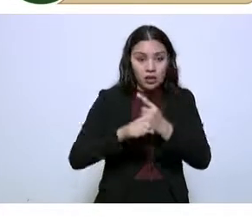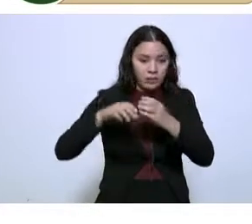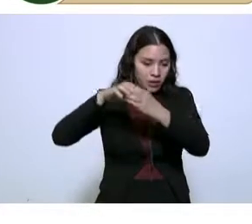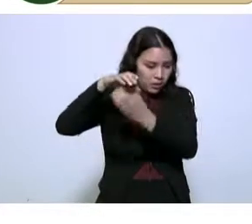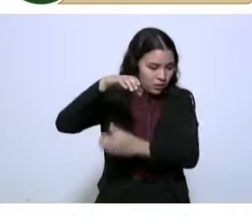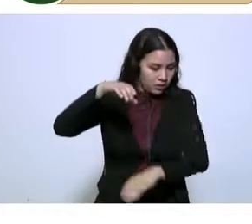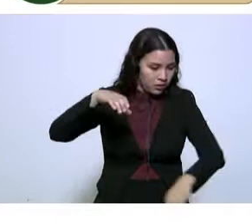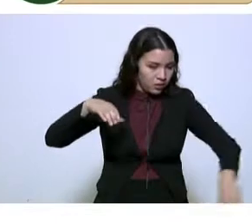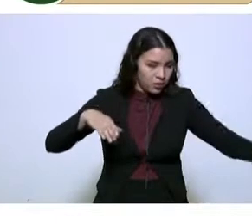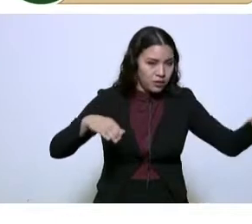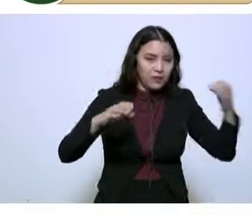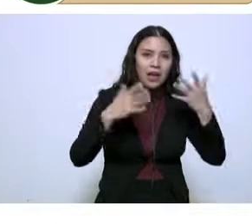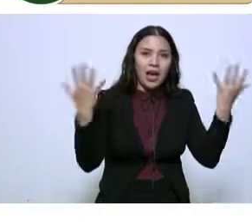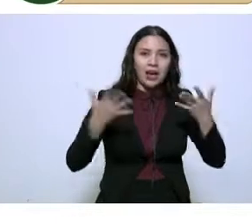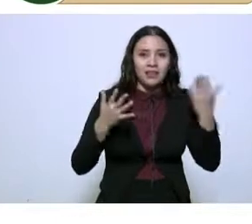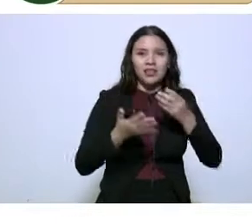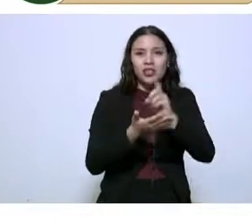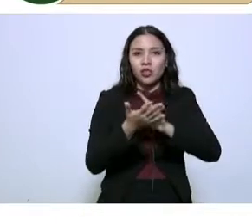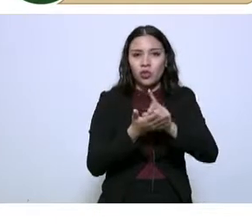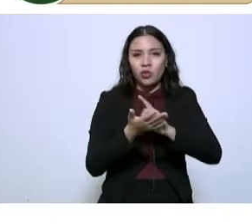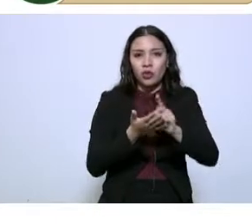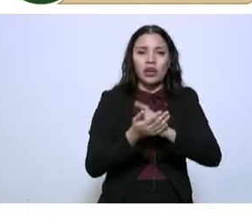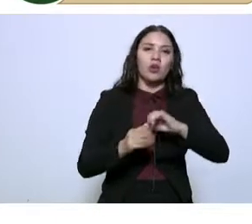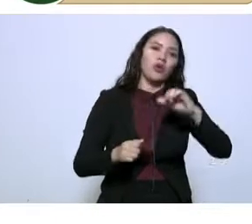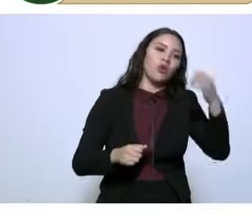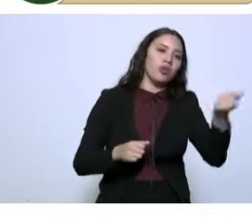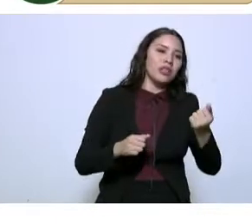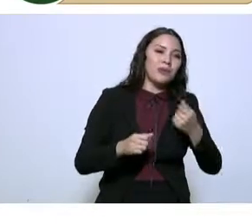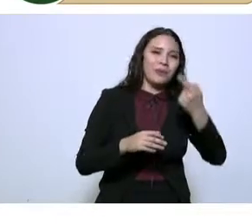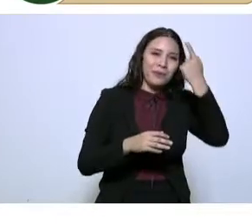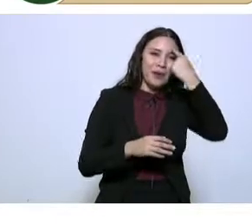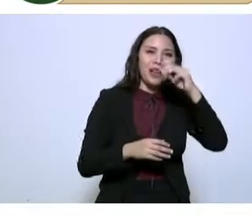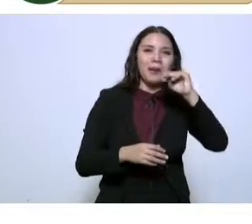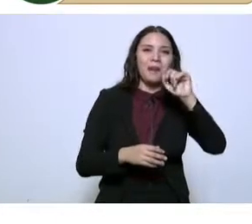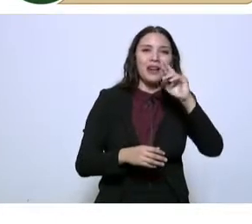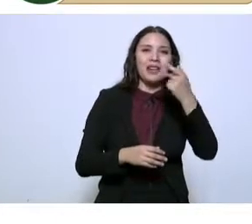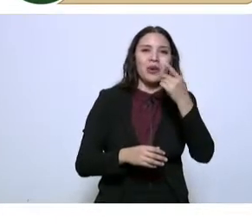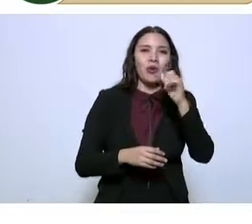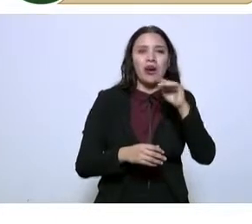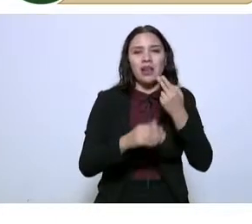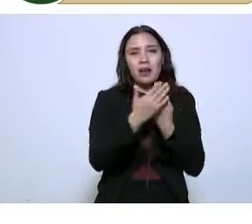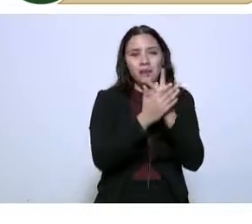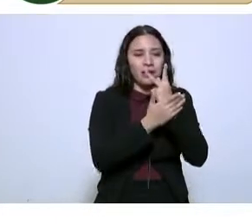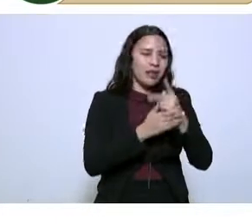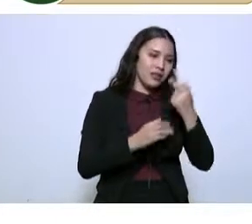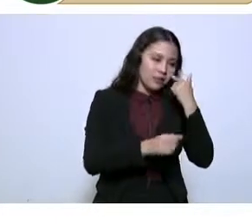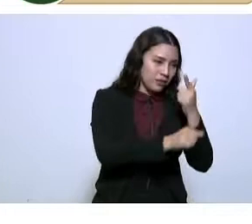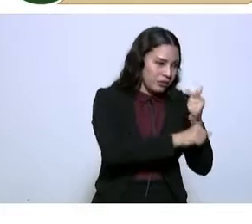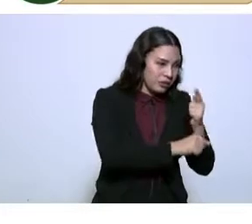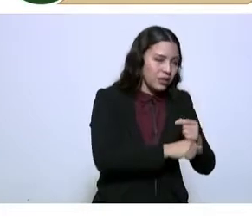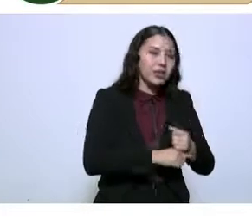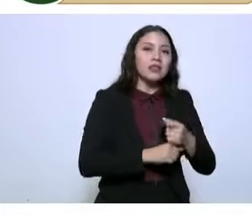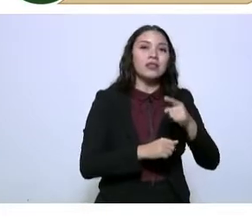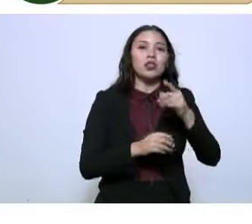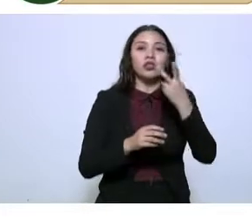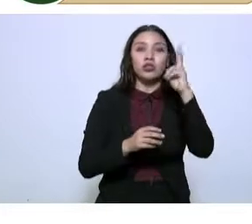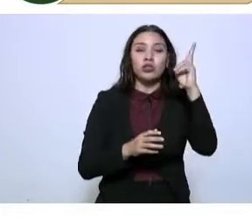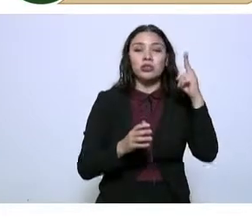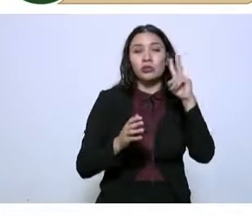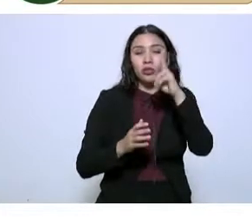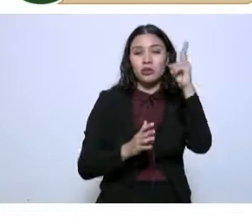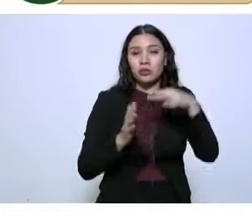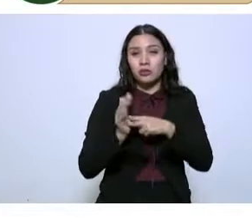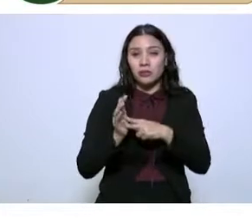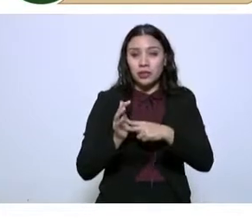secadero de marihuana, 1 mil 316 detenidos, 2 mil 460 vehículos asegurados,